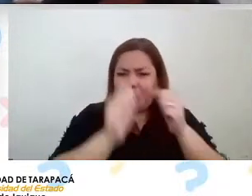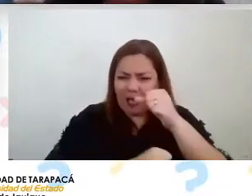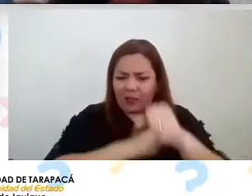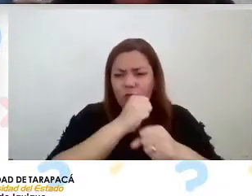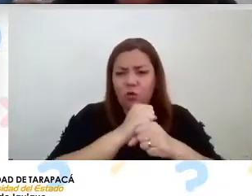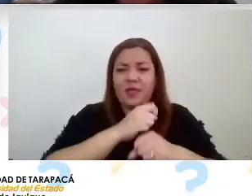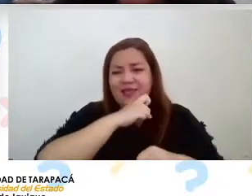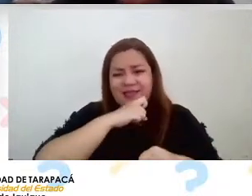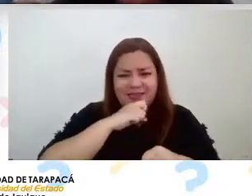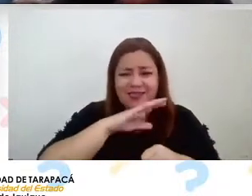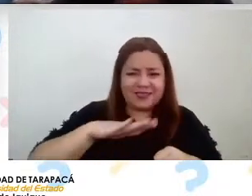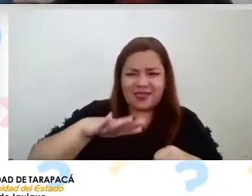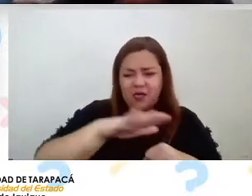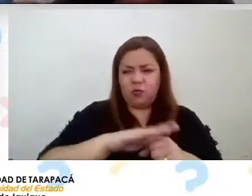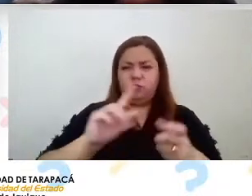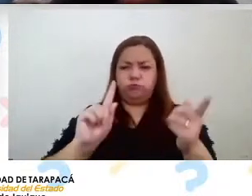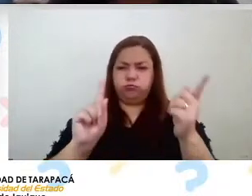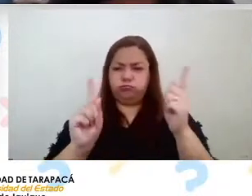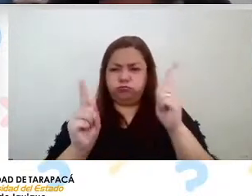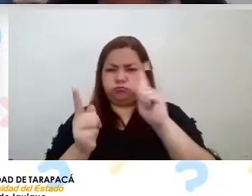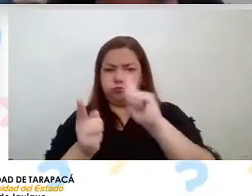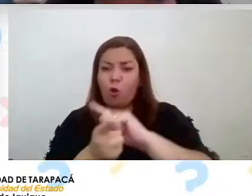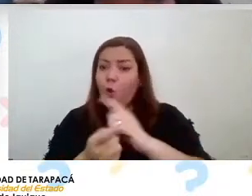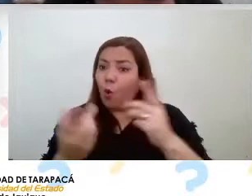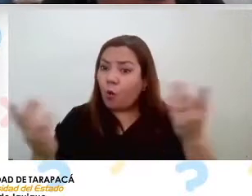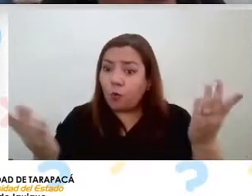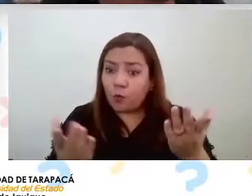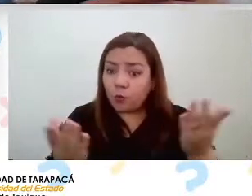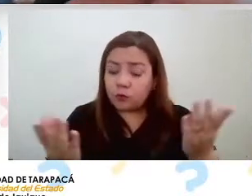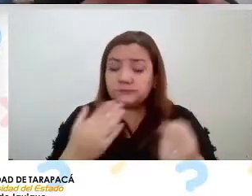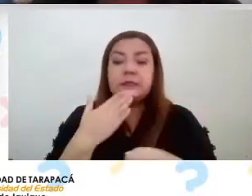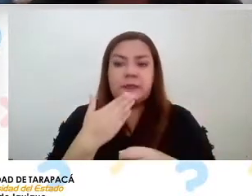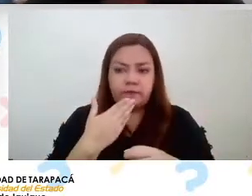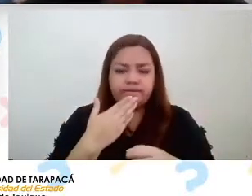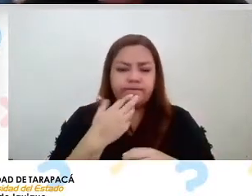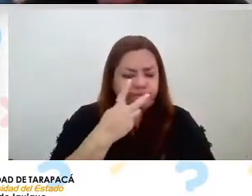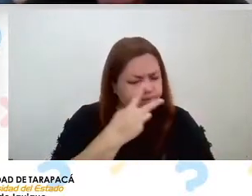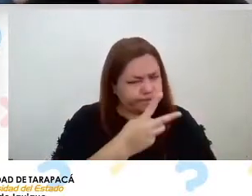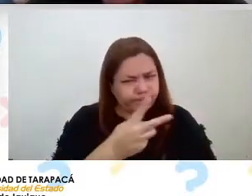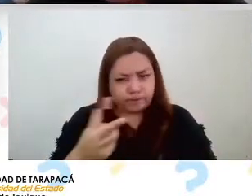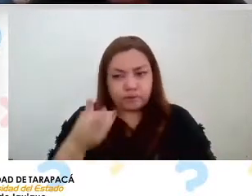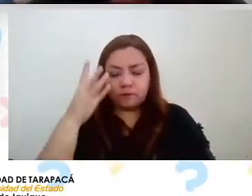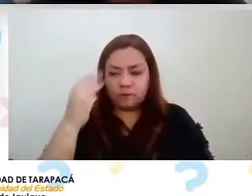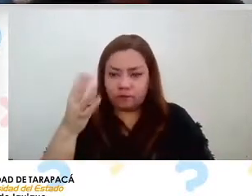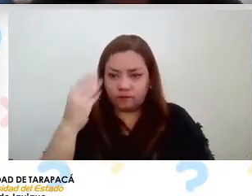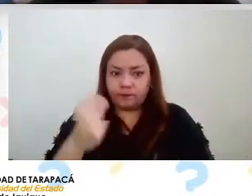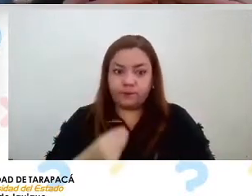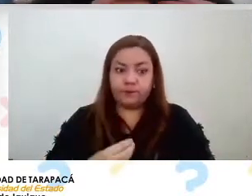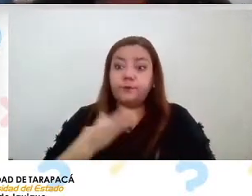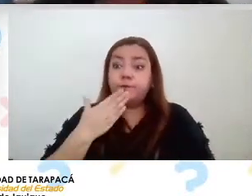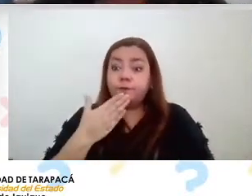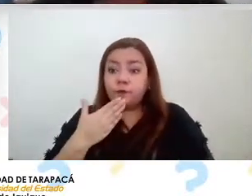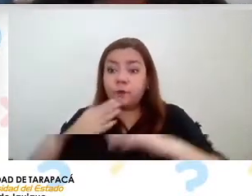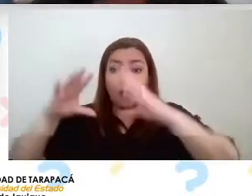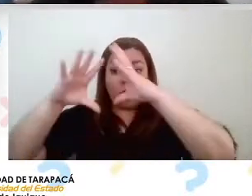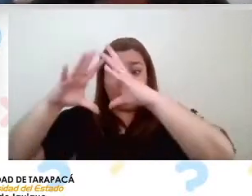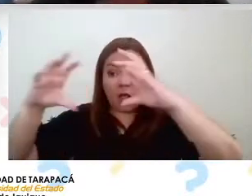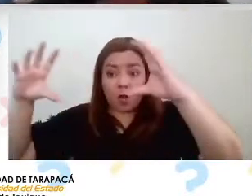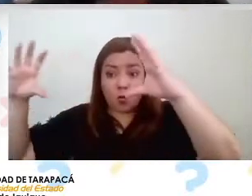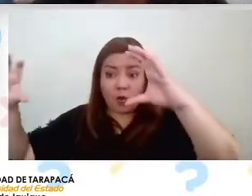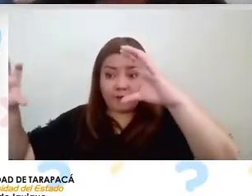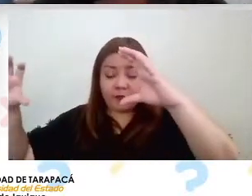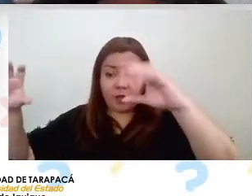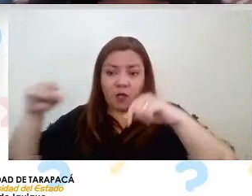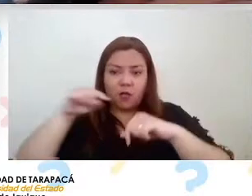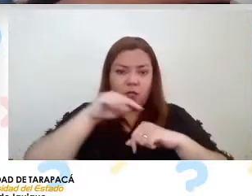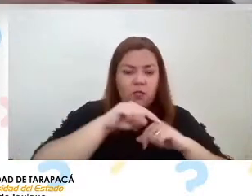desierto en estos últimos miles de años también cómo influye la niebla en el recurso solar